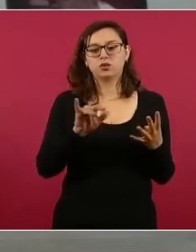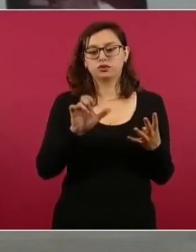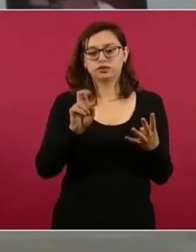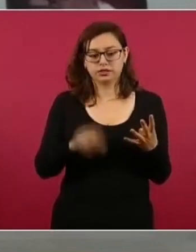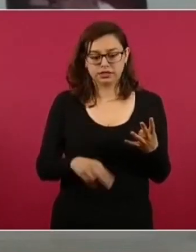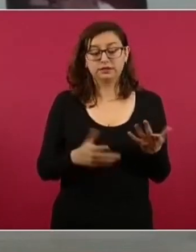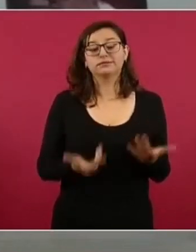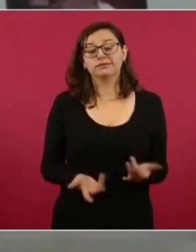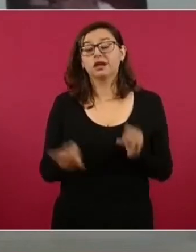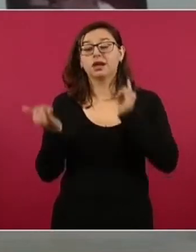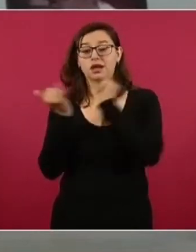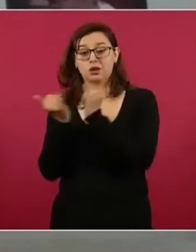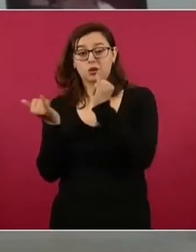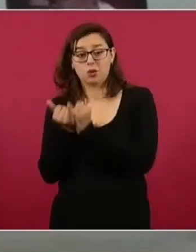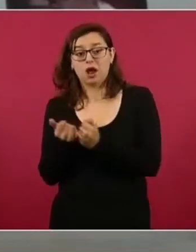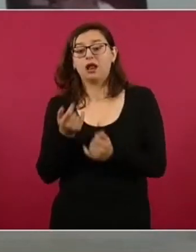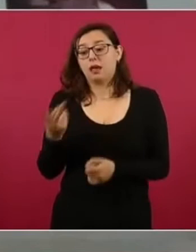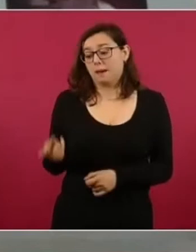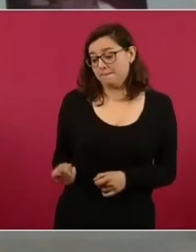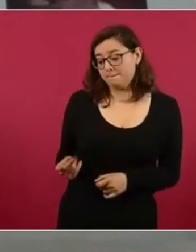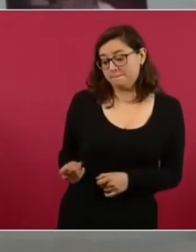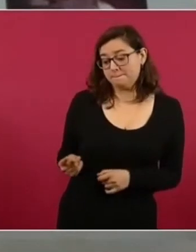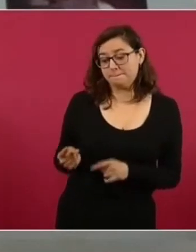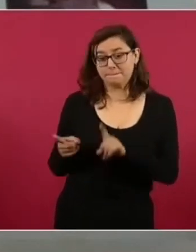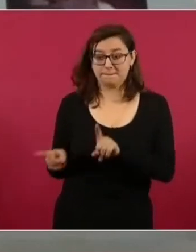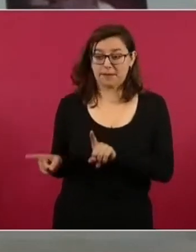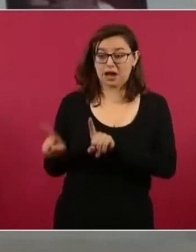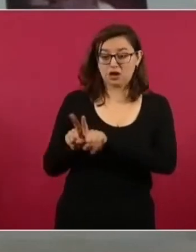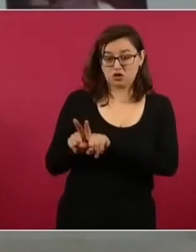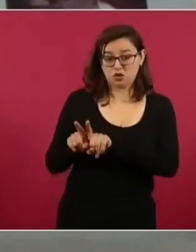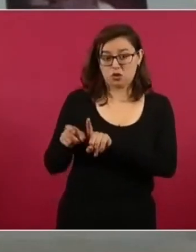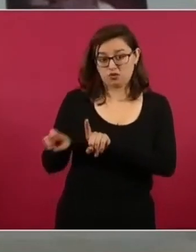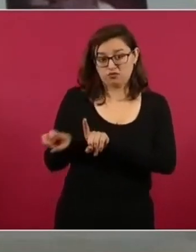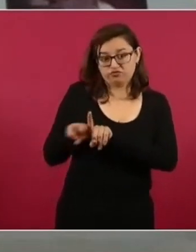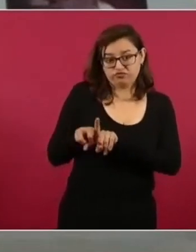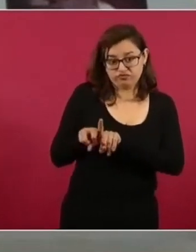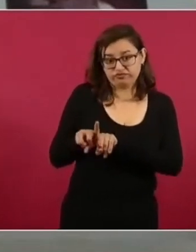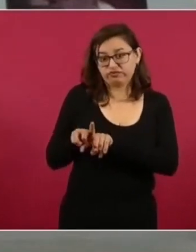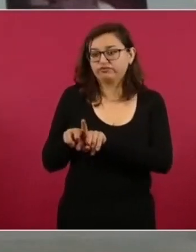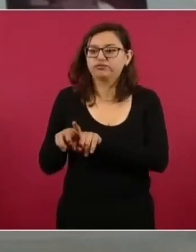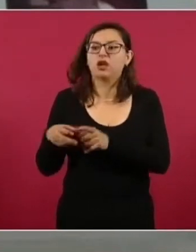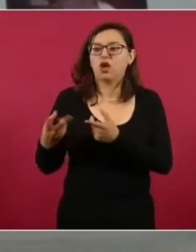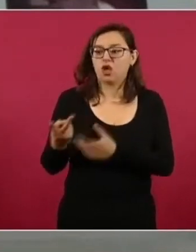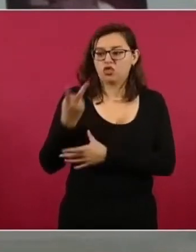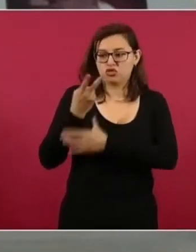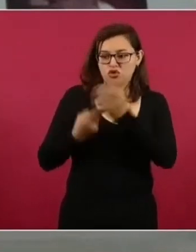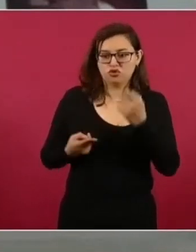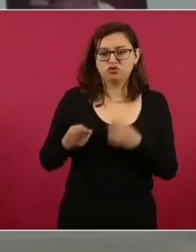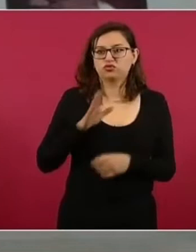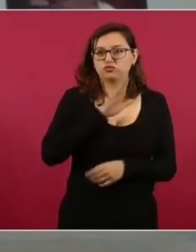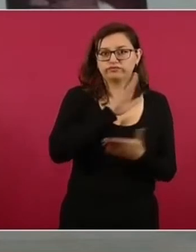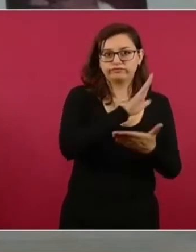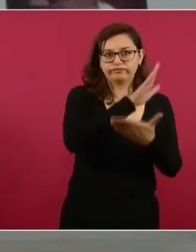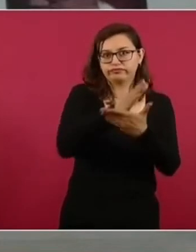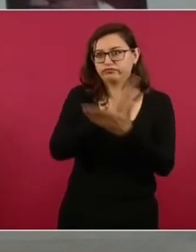canófilos que tenemos para el rescate también fueron distribuidos en Osorotepec